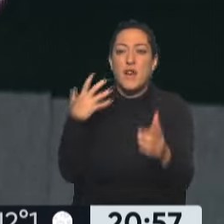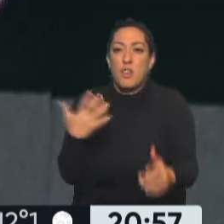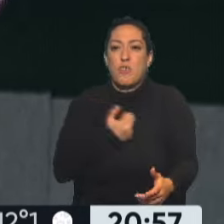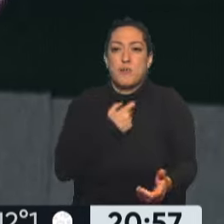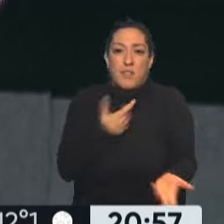Fátima. Gracias.